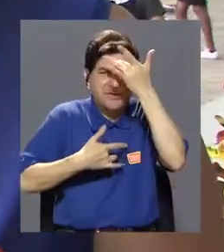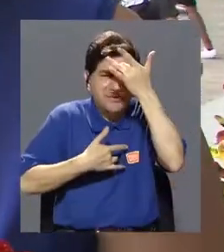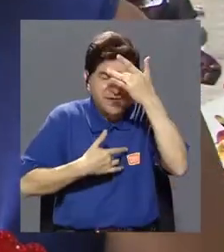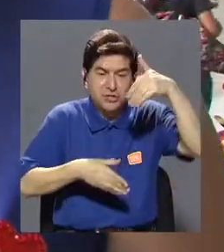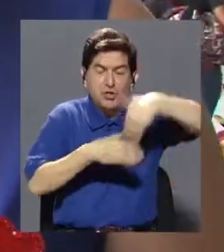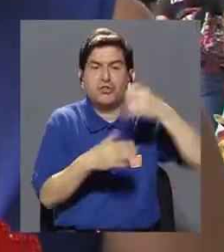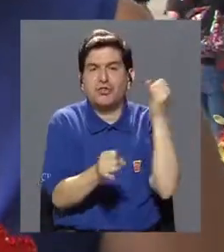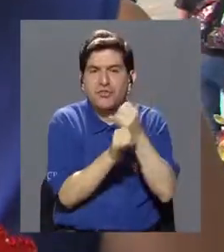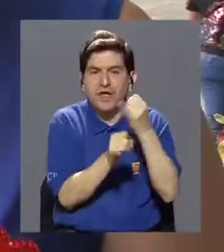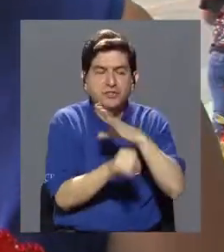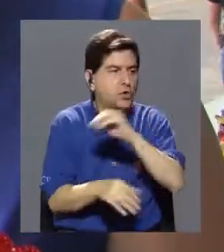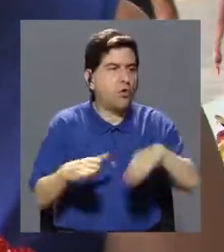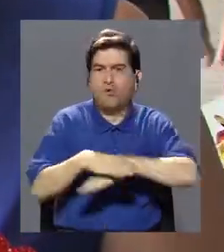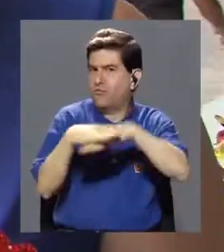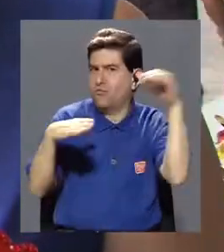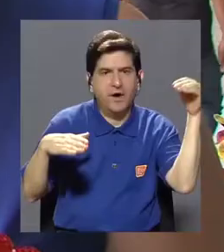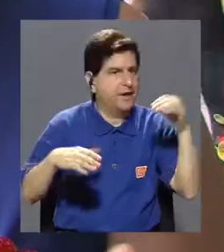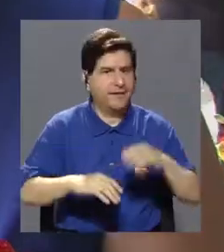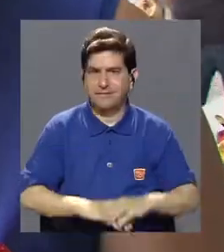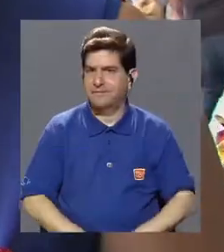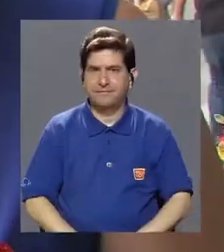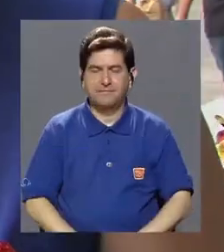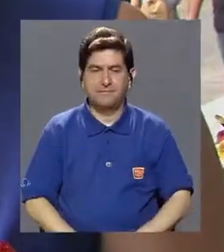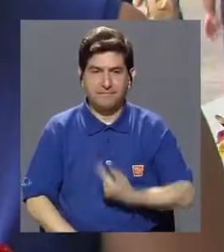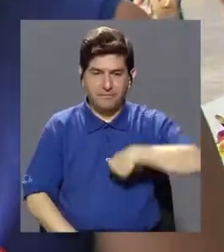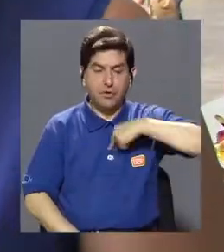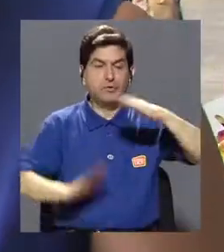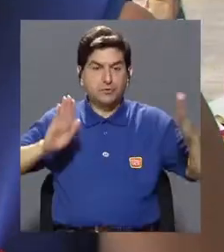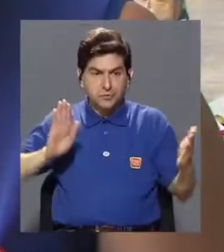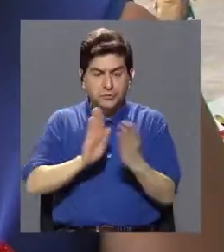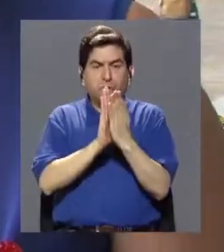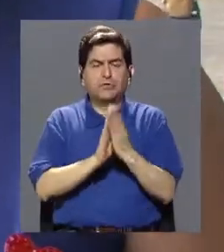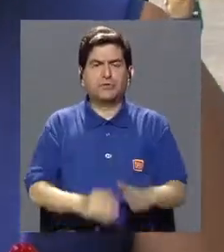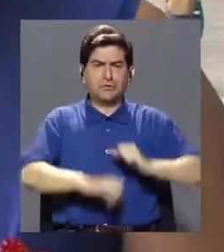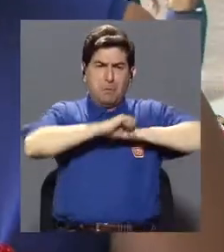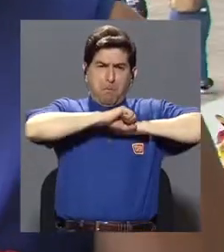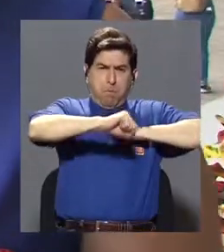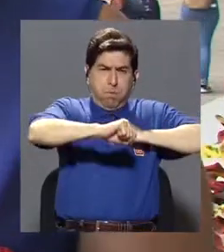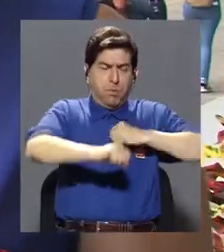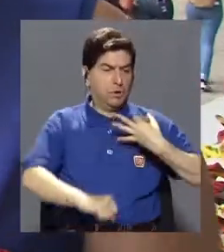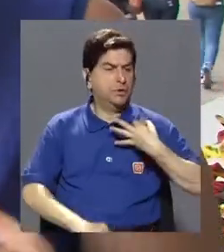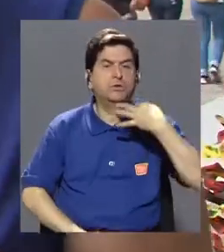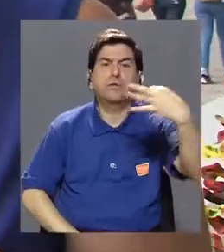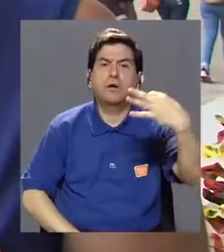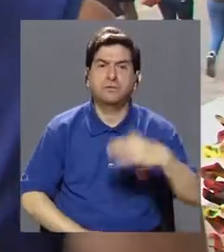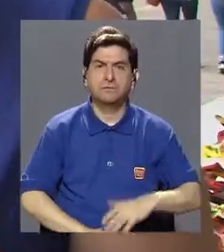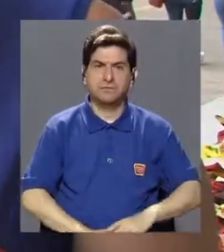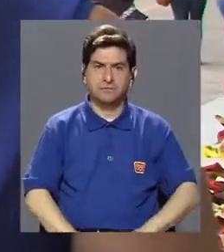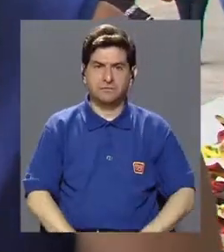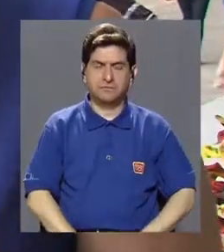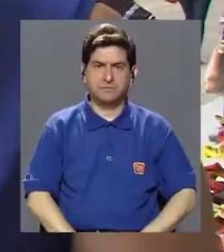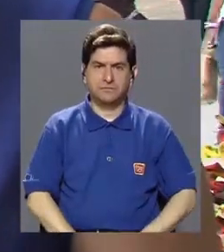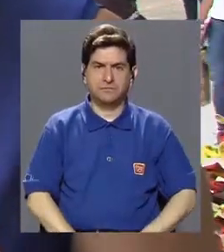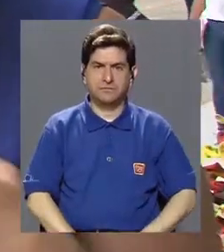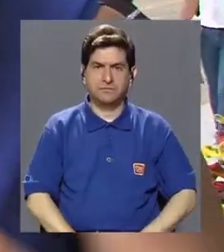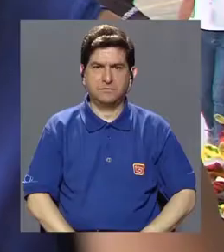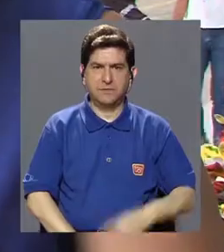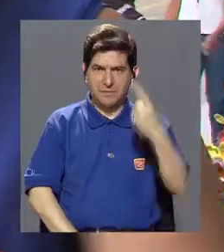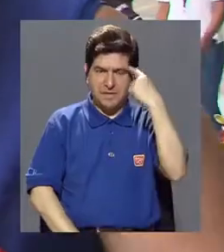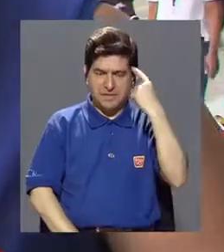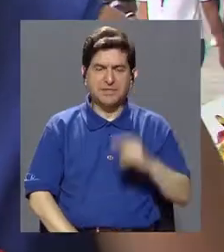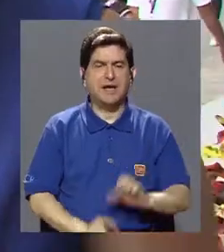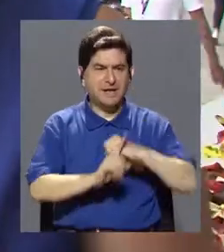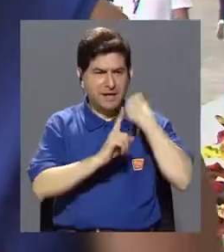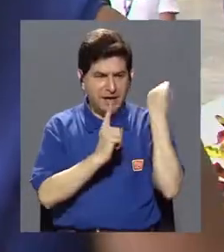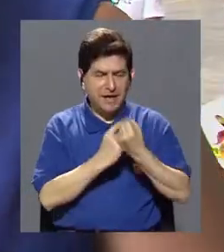fuera de ella. Nos estamos enfrentando con infartos todos los días, a nivel cardíaco y a nivel incluso cerebral,